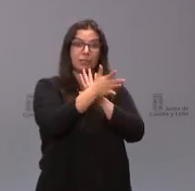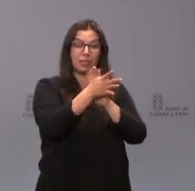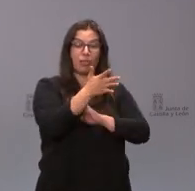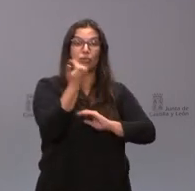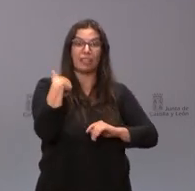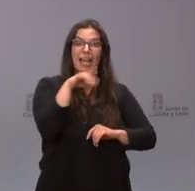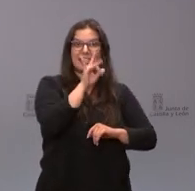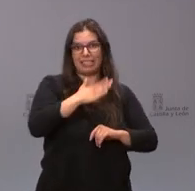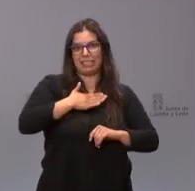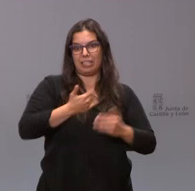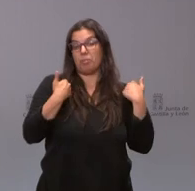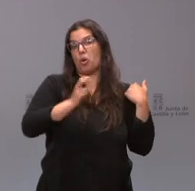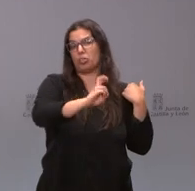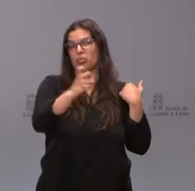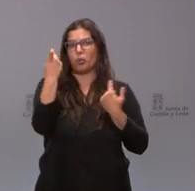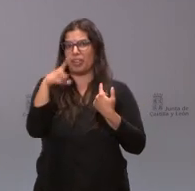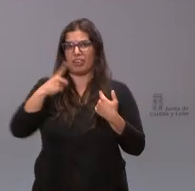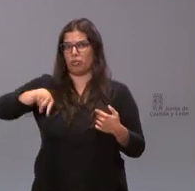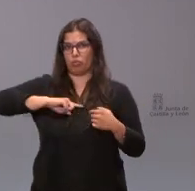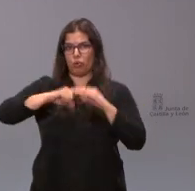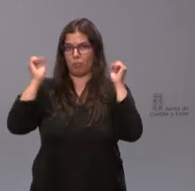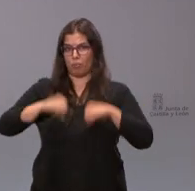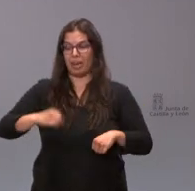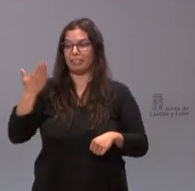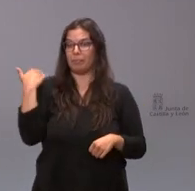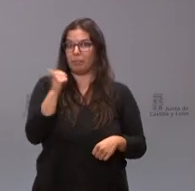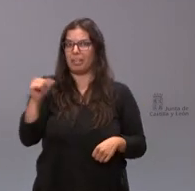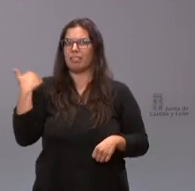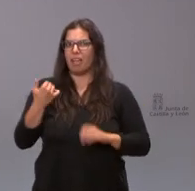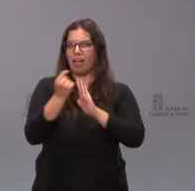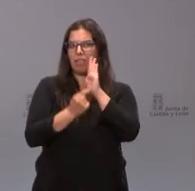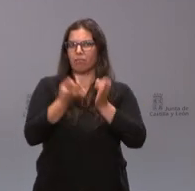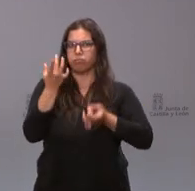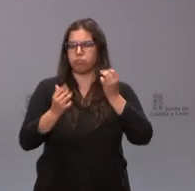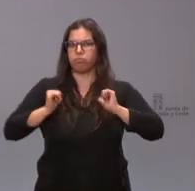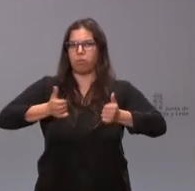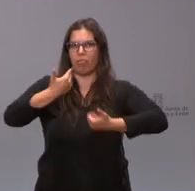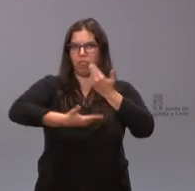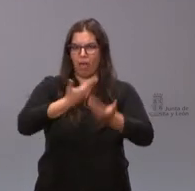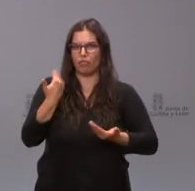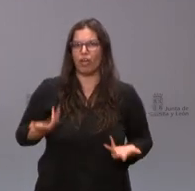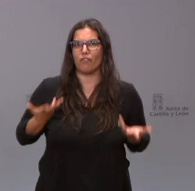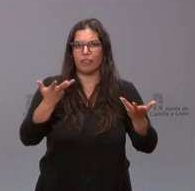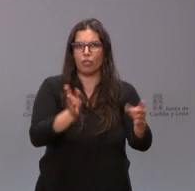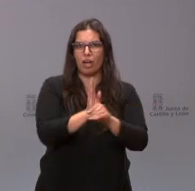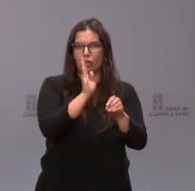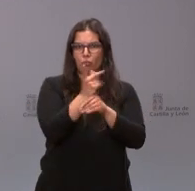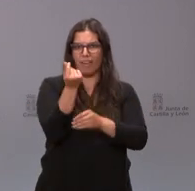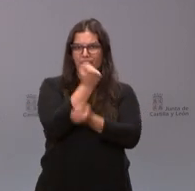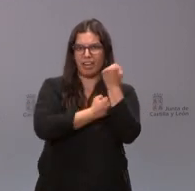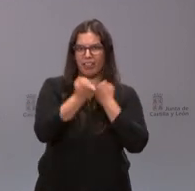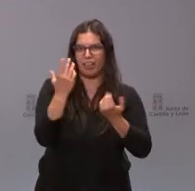referencia pero no otras muchas ya la semana pasada se pusieron en marcha algunas de ellas ya están disponibles todas las ayudas financieras